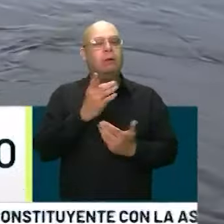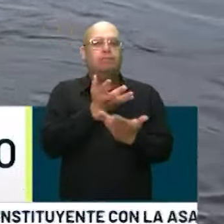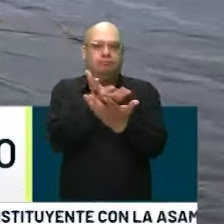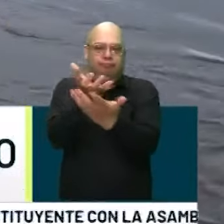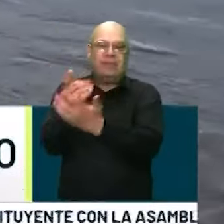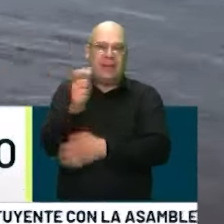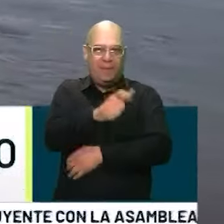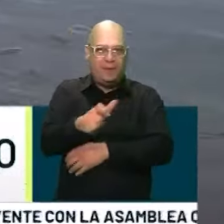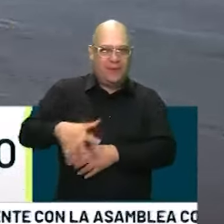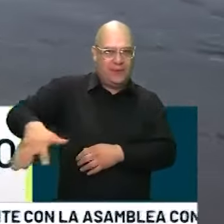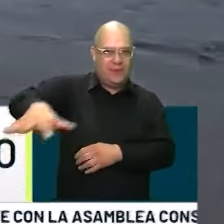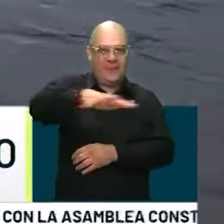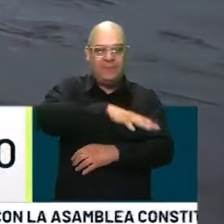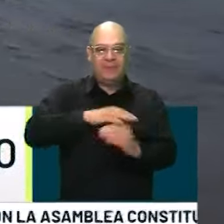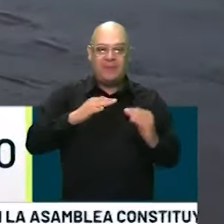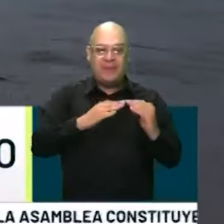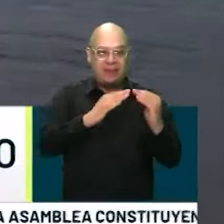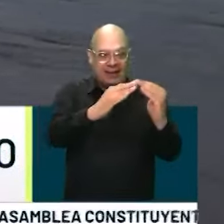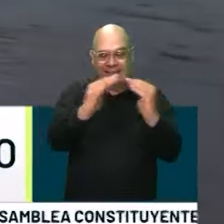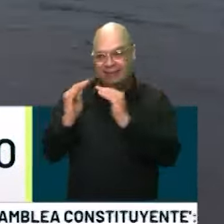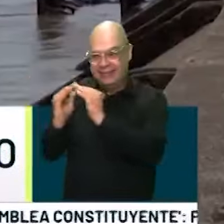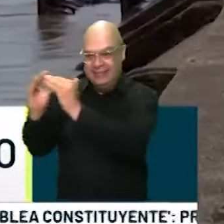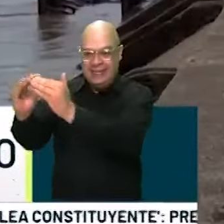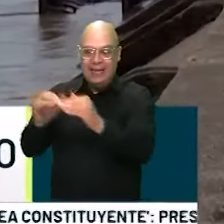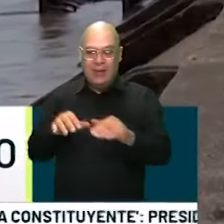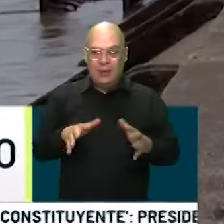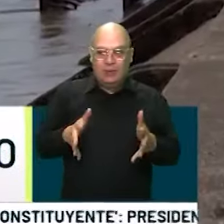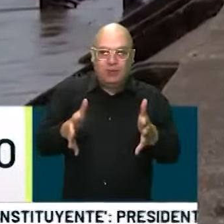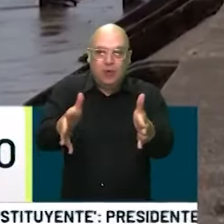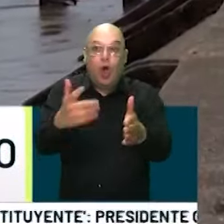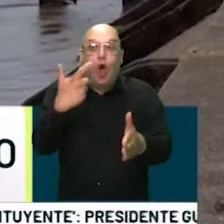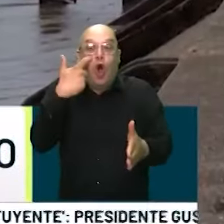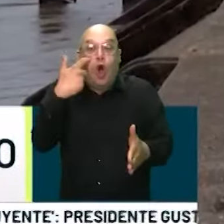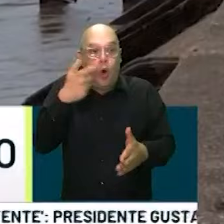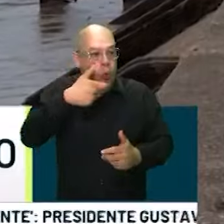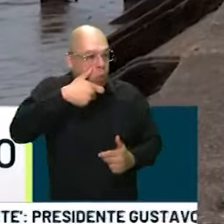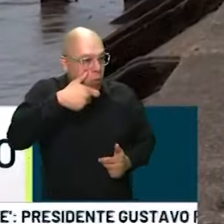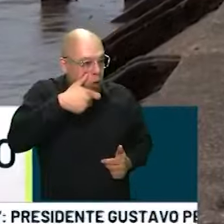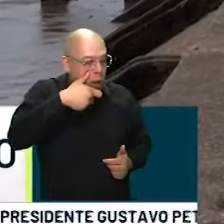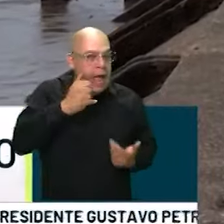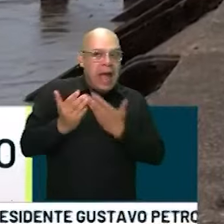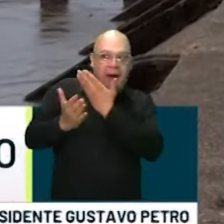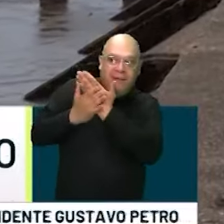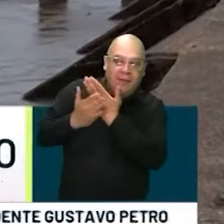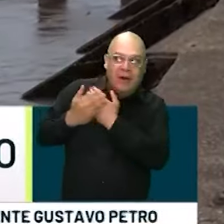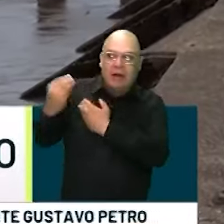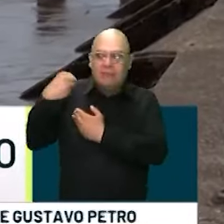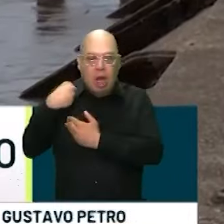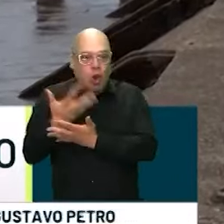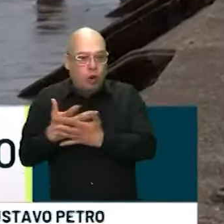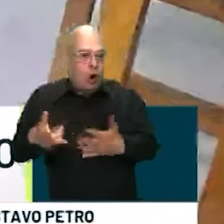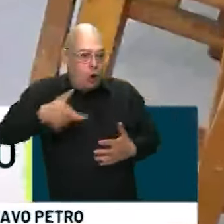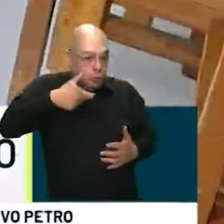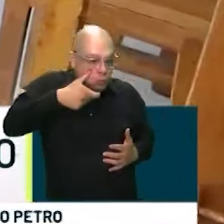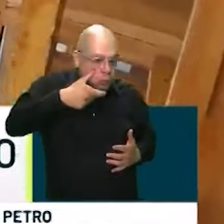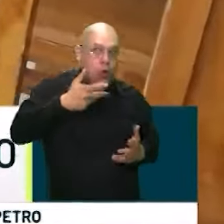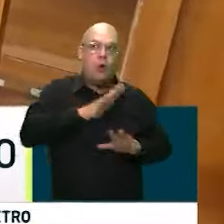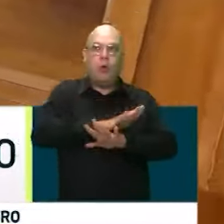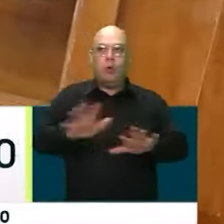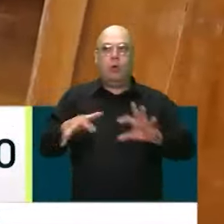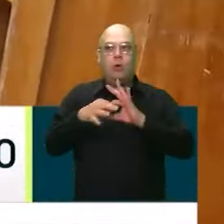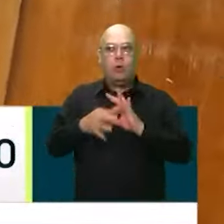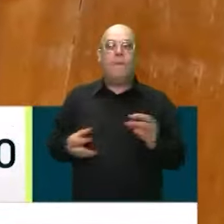zonas aledañas al río Magdalena mantenerse atentos a los reportes y comunicados oficiales, así como seguir las